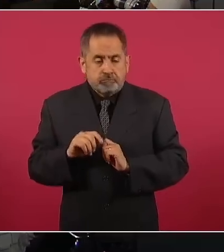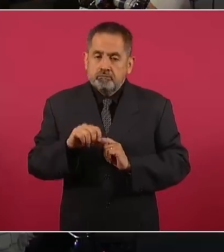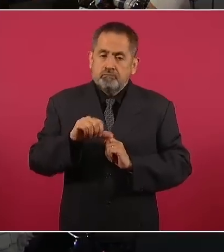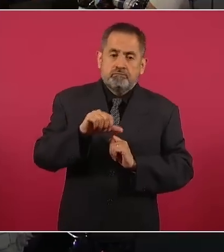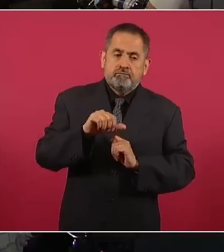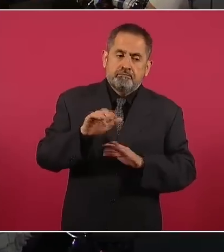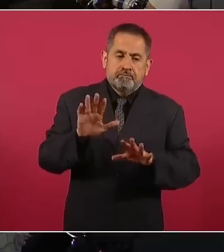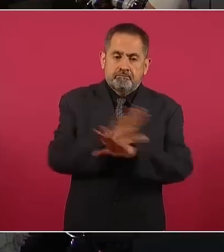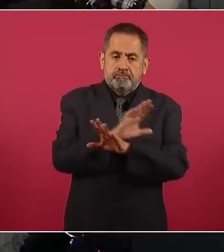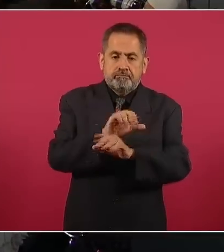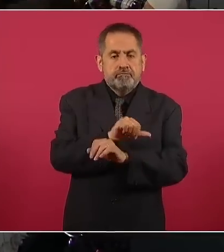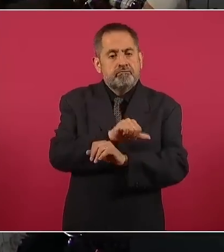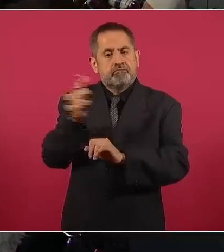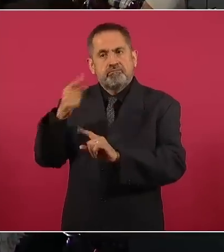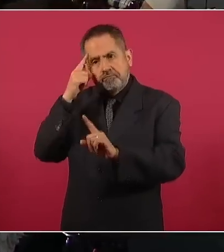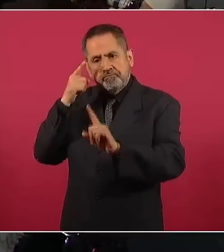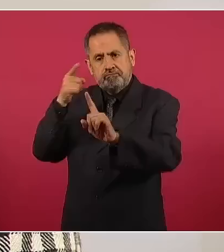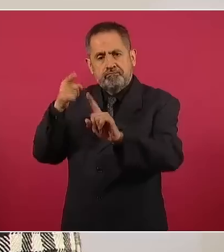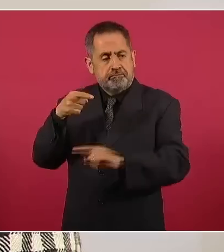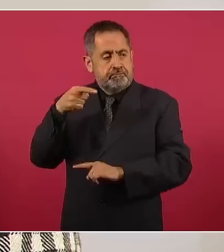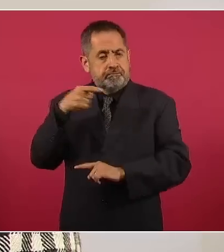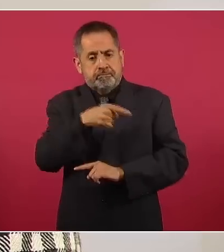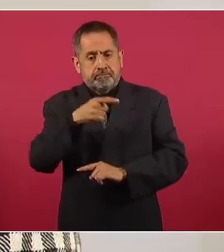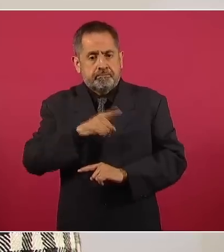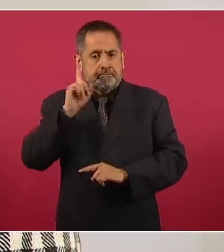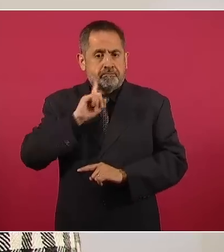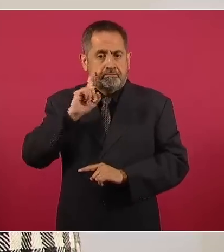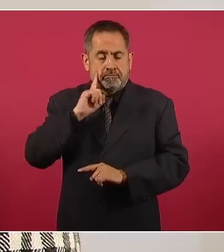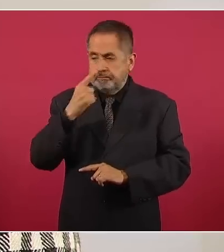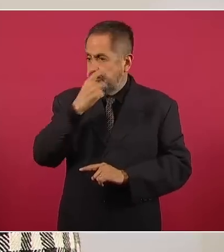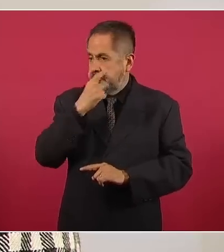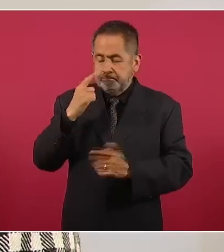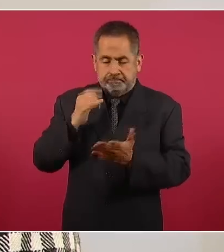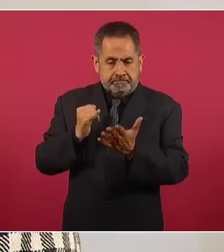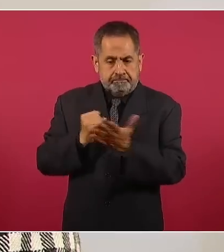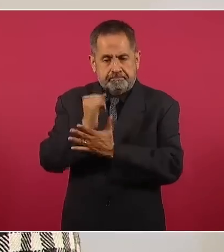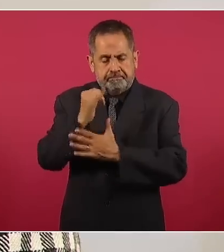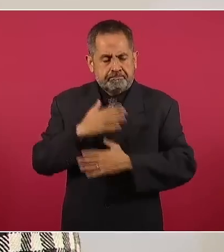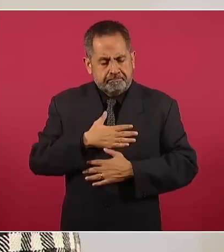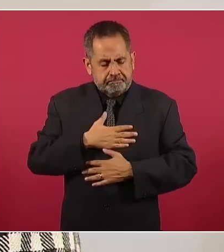ha decidido aceptar